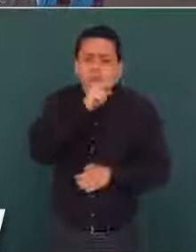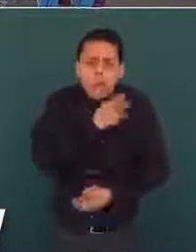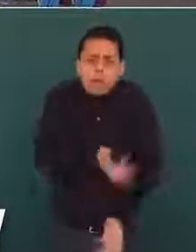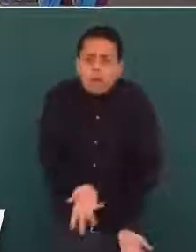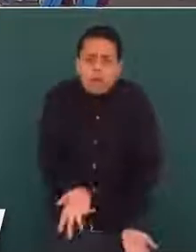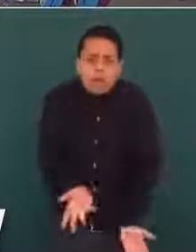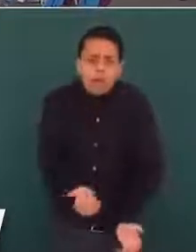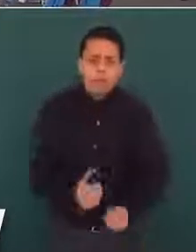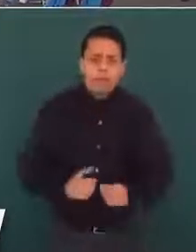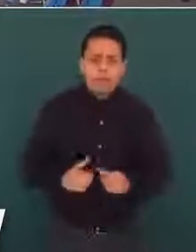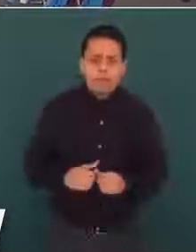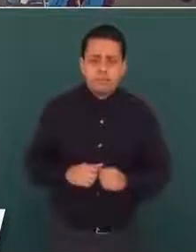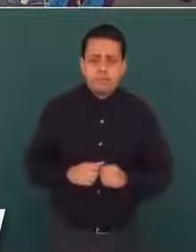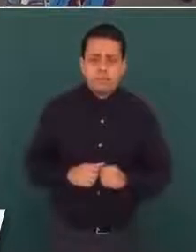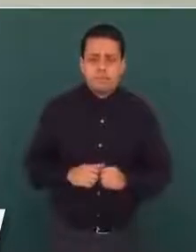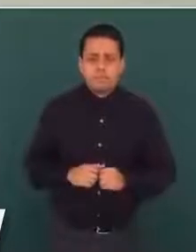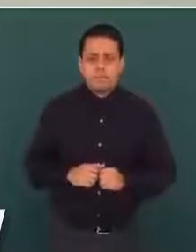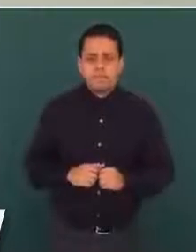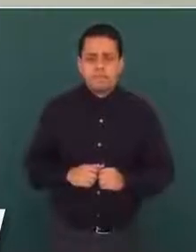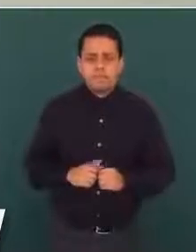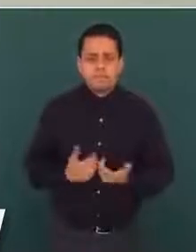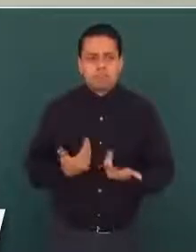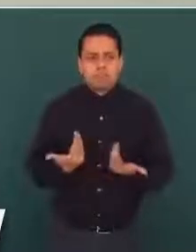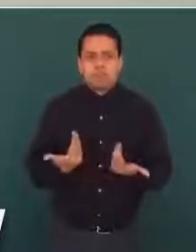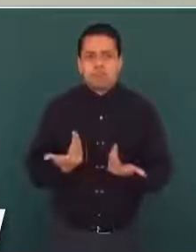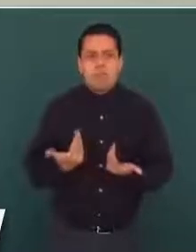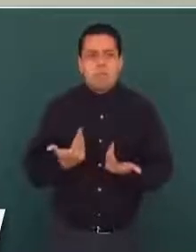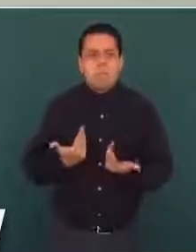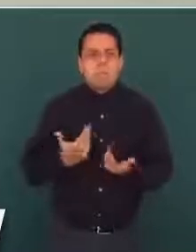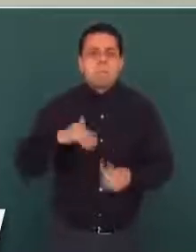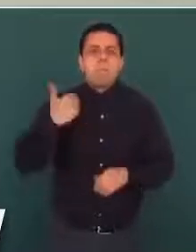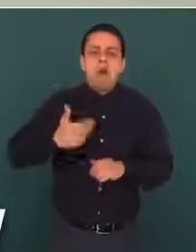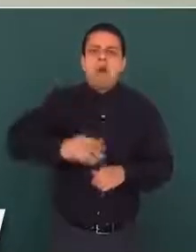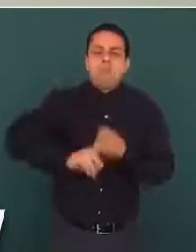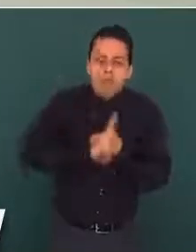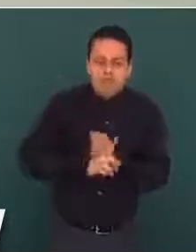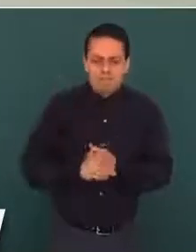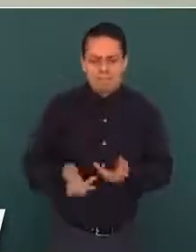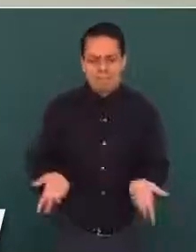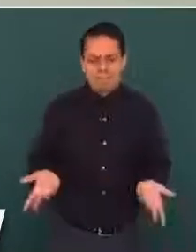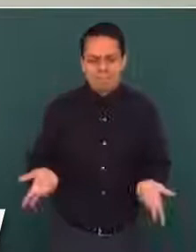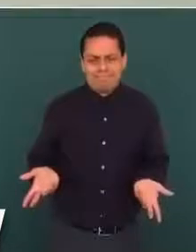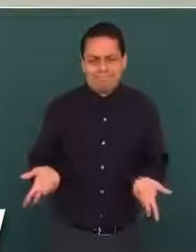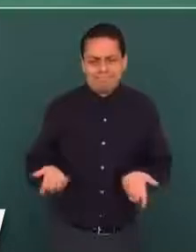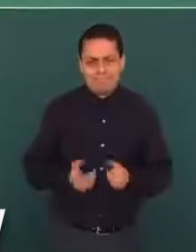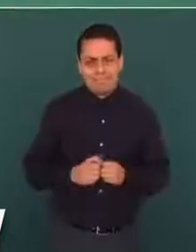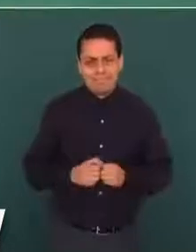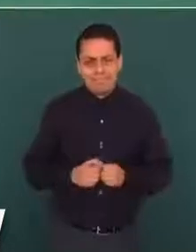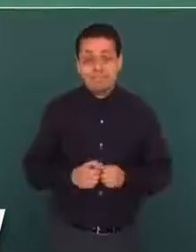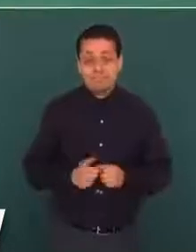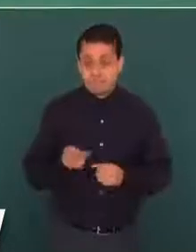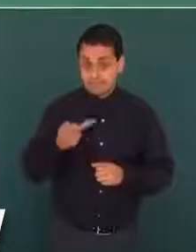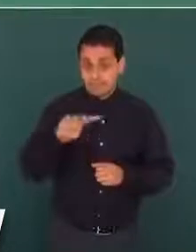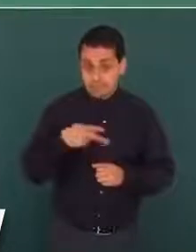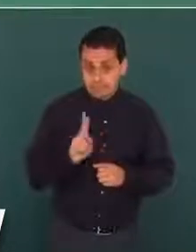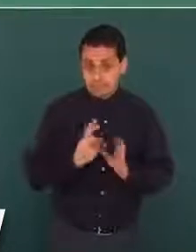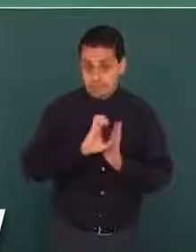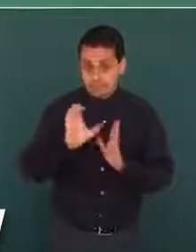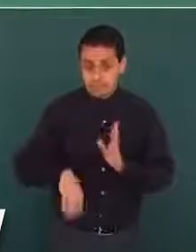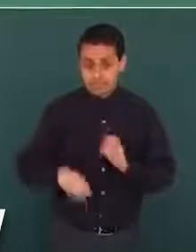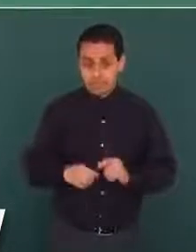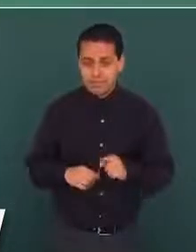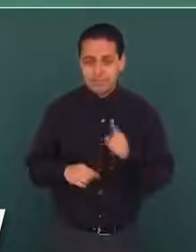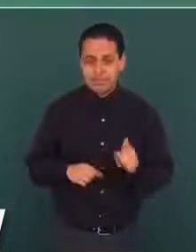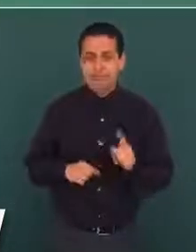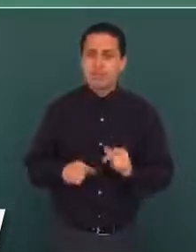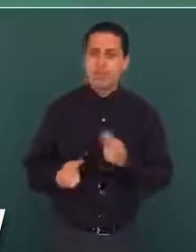no les va a pasar nada. Y si están siendo